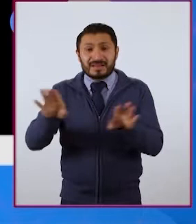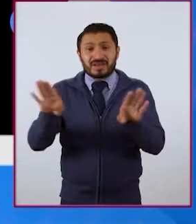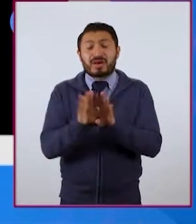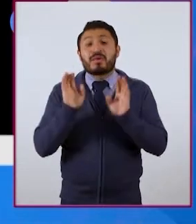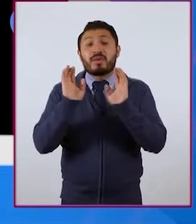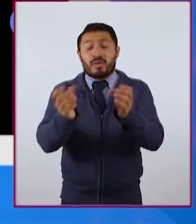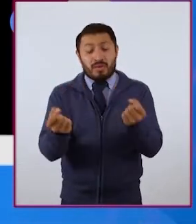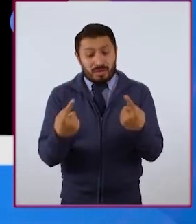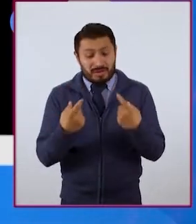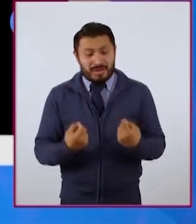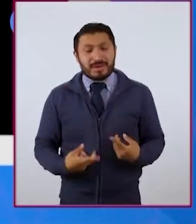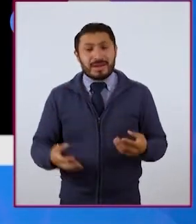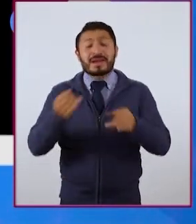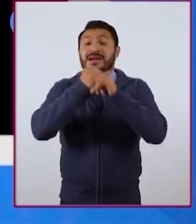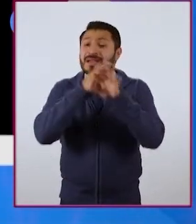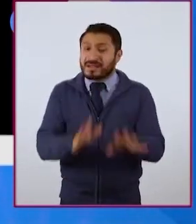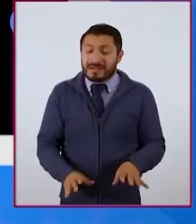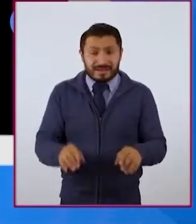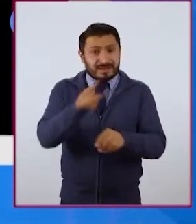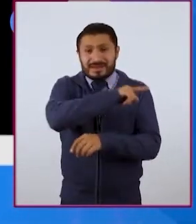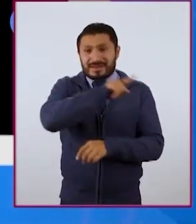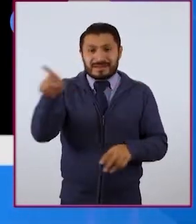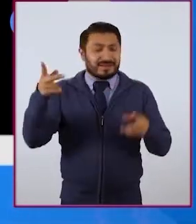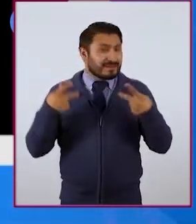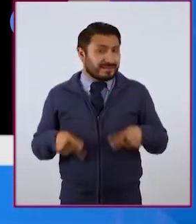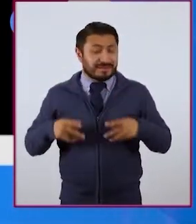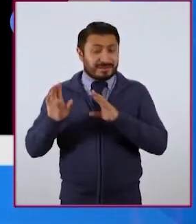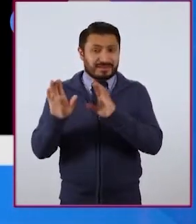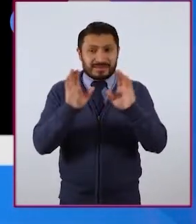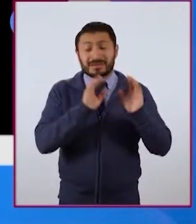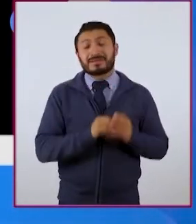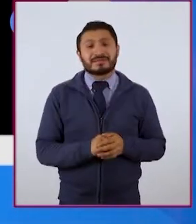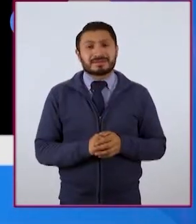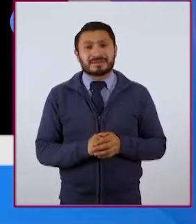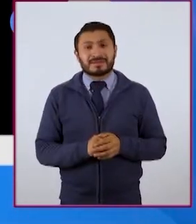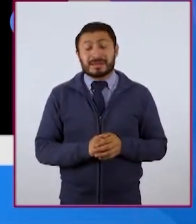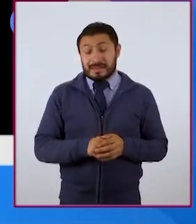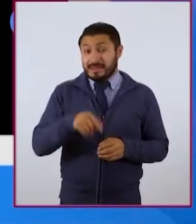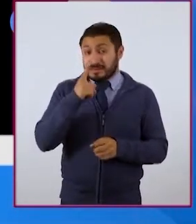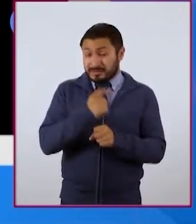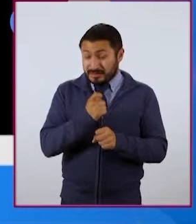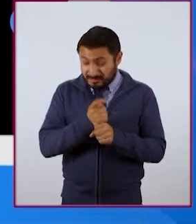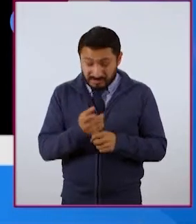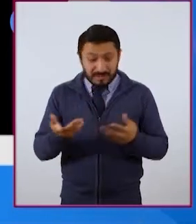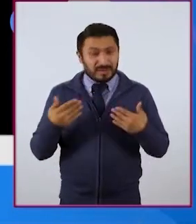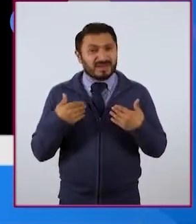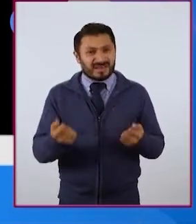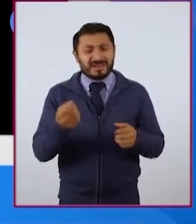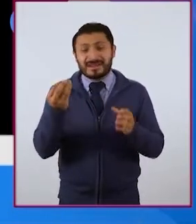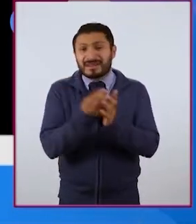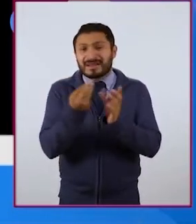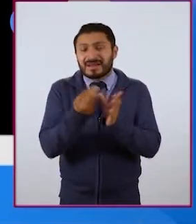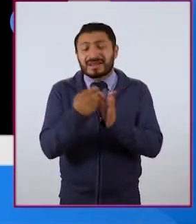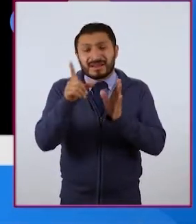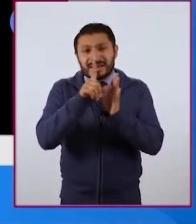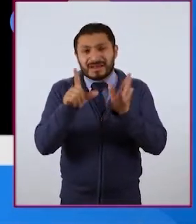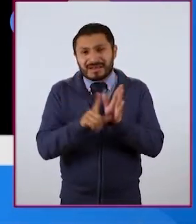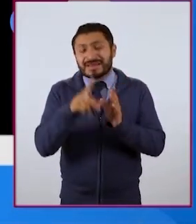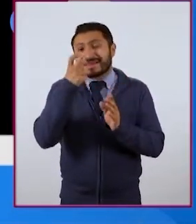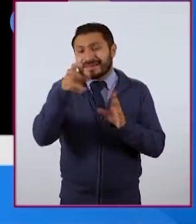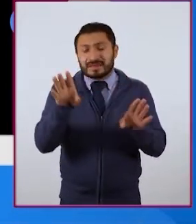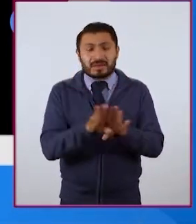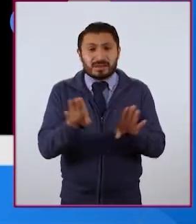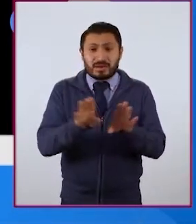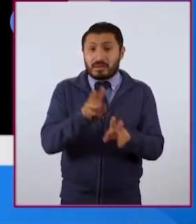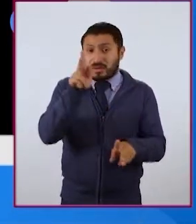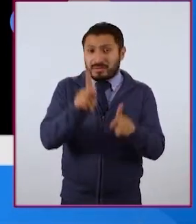cuidarme, tanto mi información como la de otras personas. Pensemos primero, para entender la intimidad en línea, como si